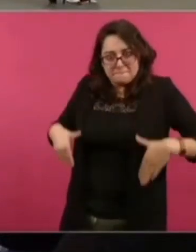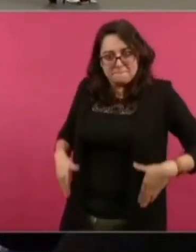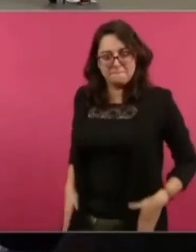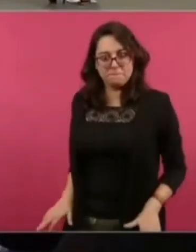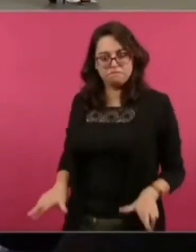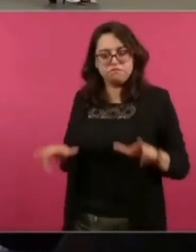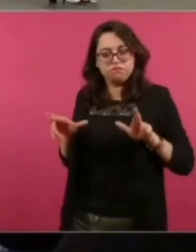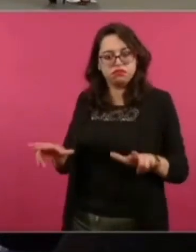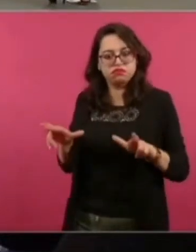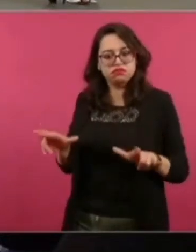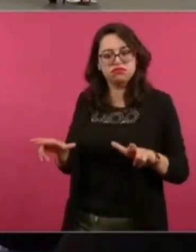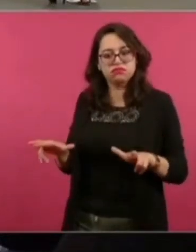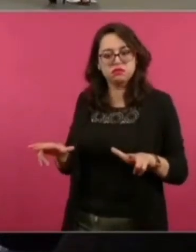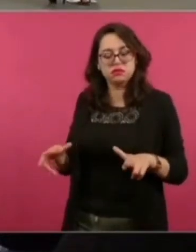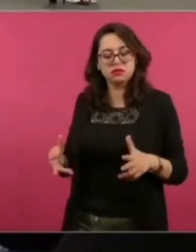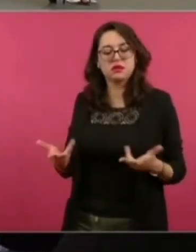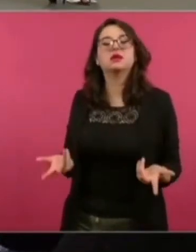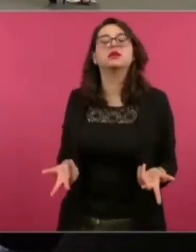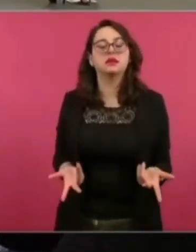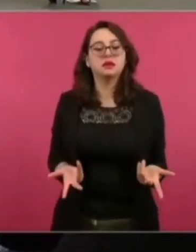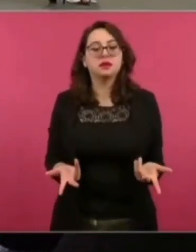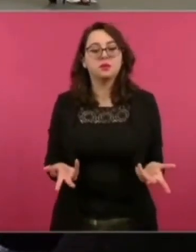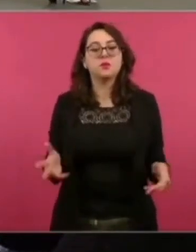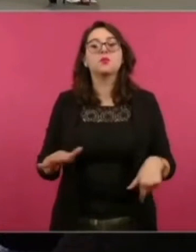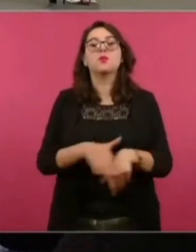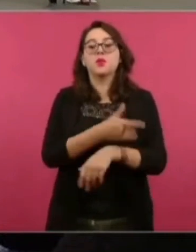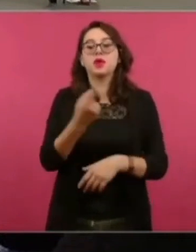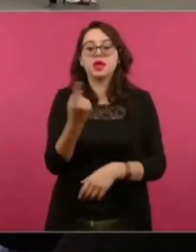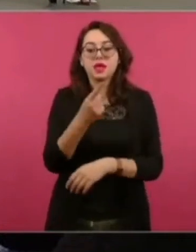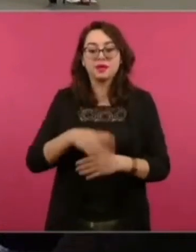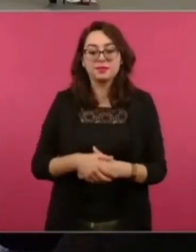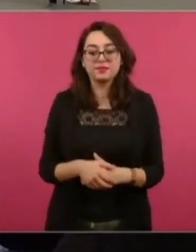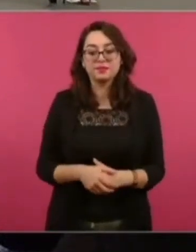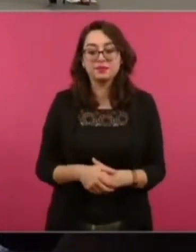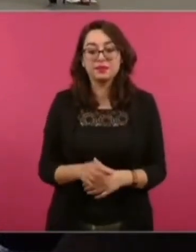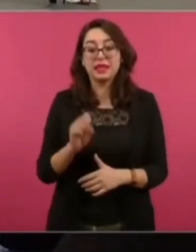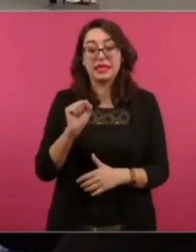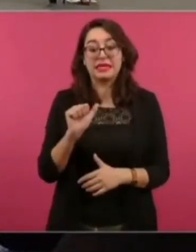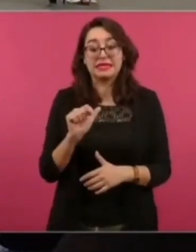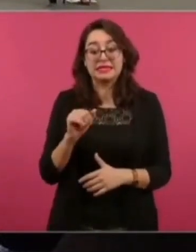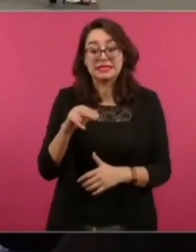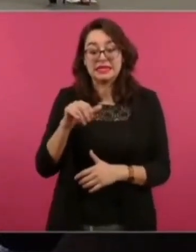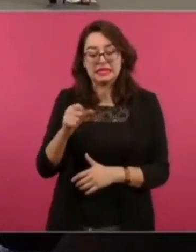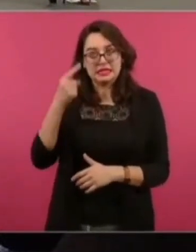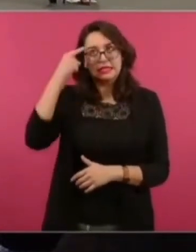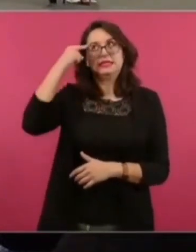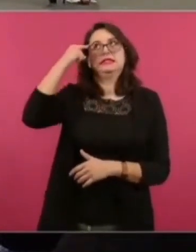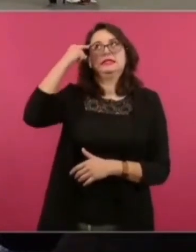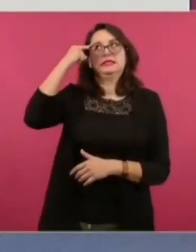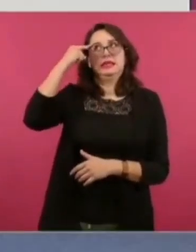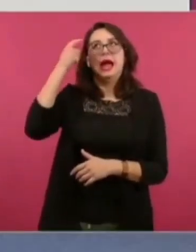de que se iba a convertir en el nuevo Plutarco Elías Calles.